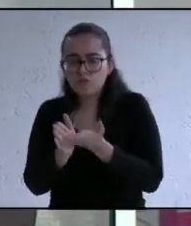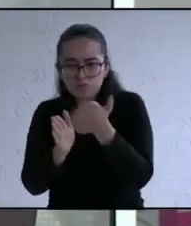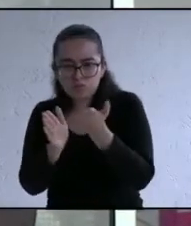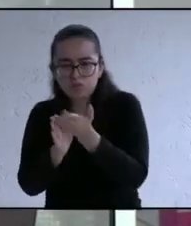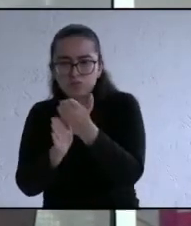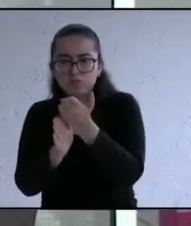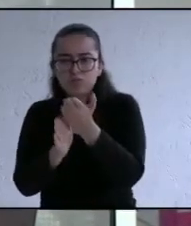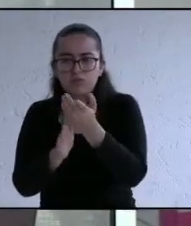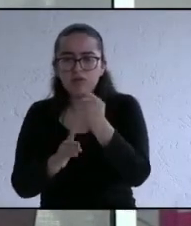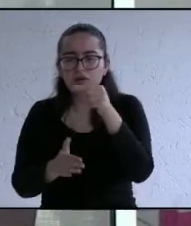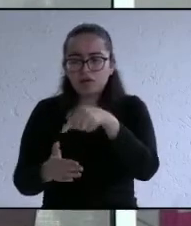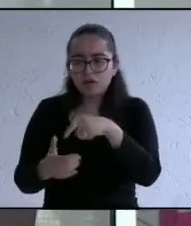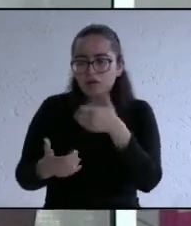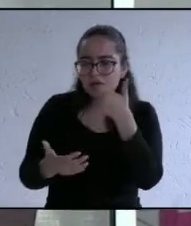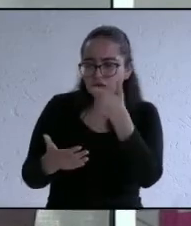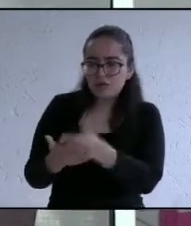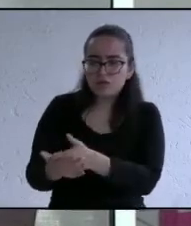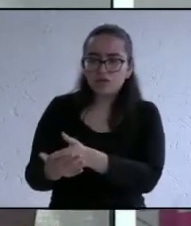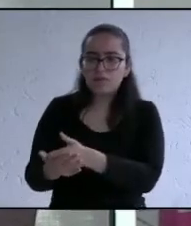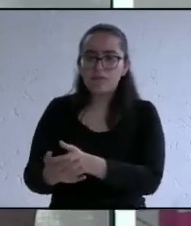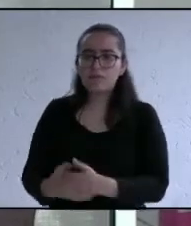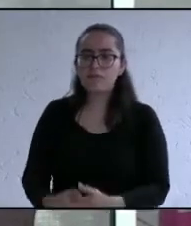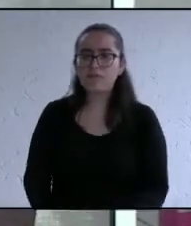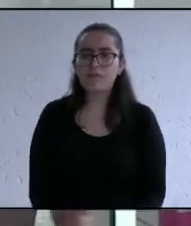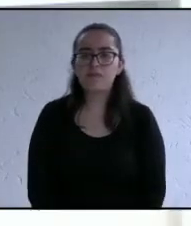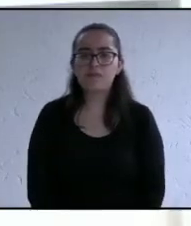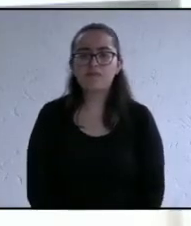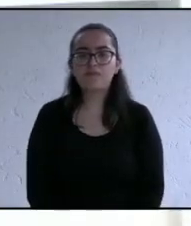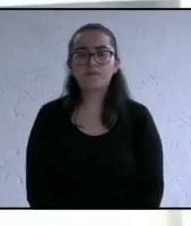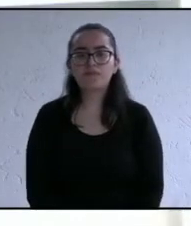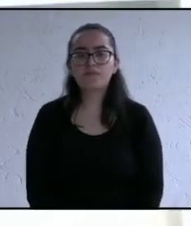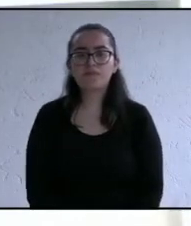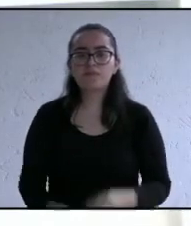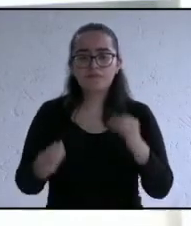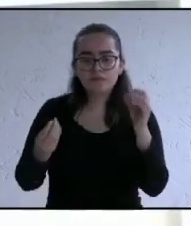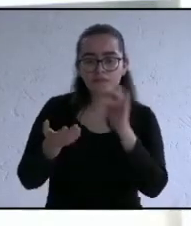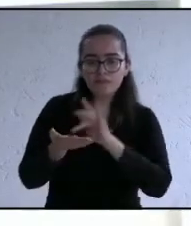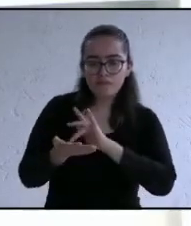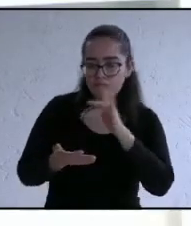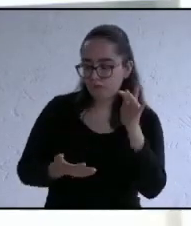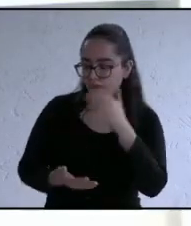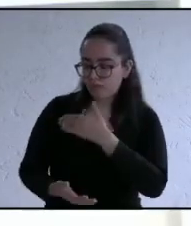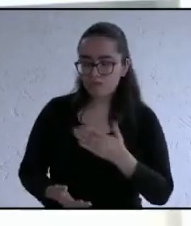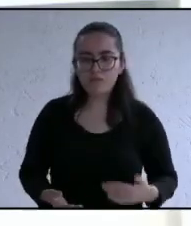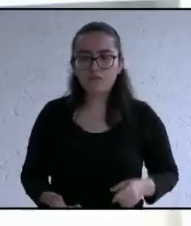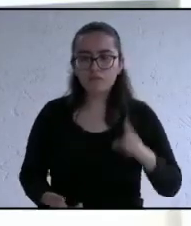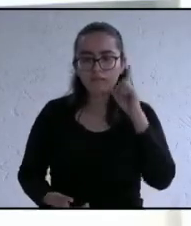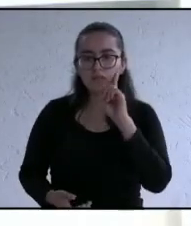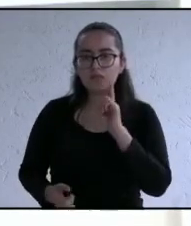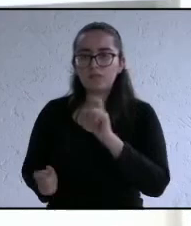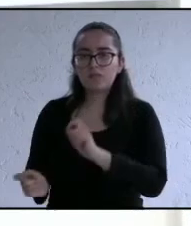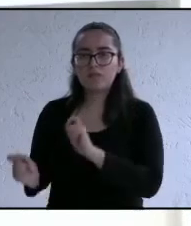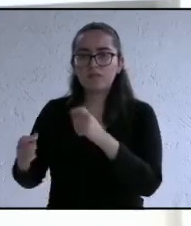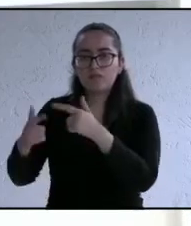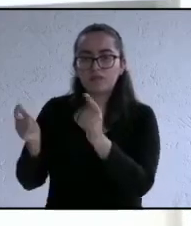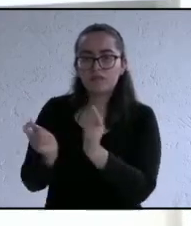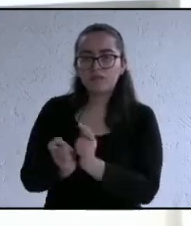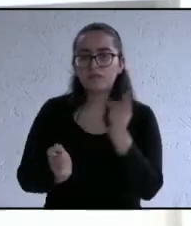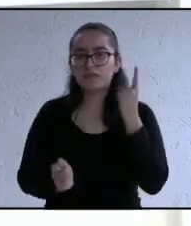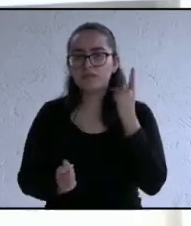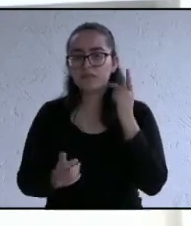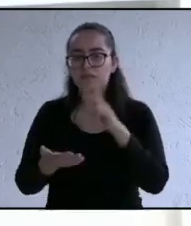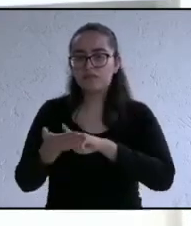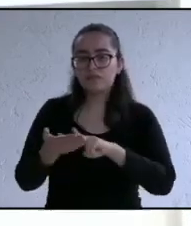se queden en el mismo pueblo muchísimas gracias candidata continuamos con el candidato del partido verde